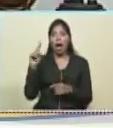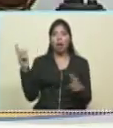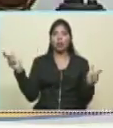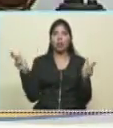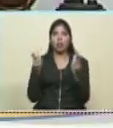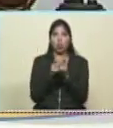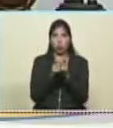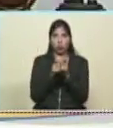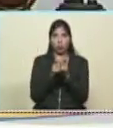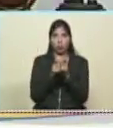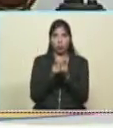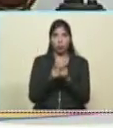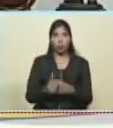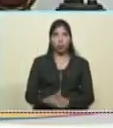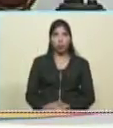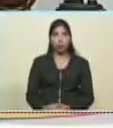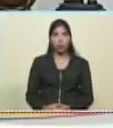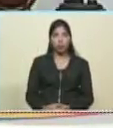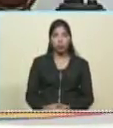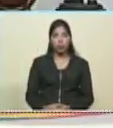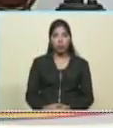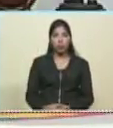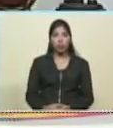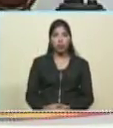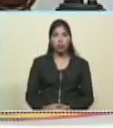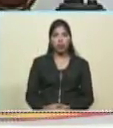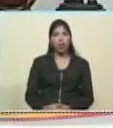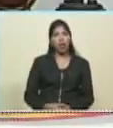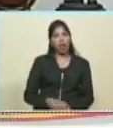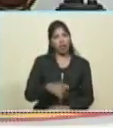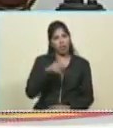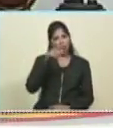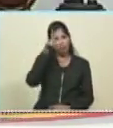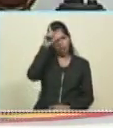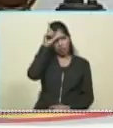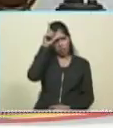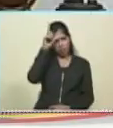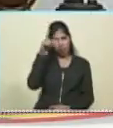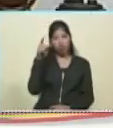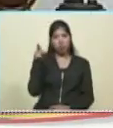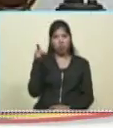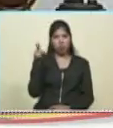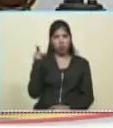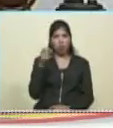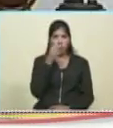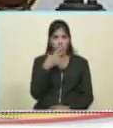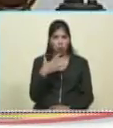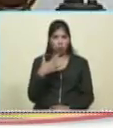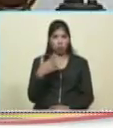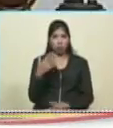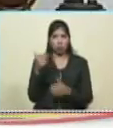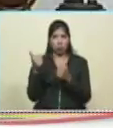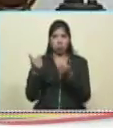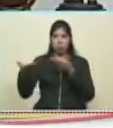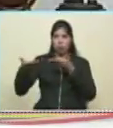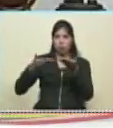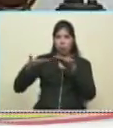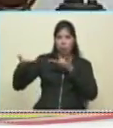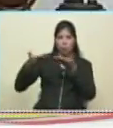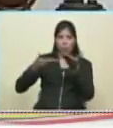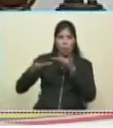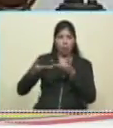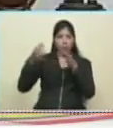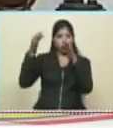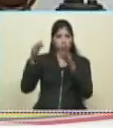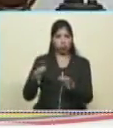en Viena de los ministros. El clima es muy favorable para consolidar